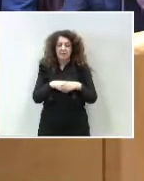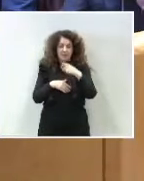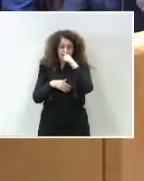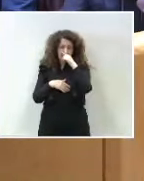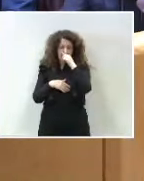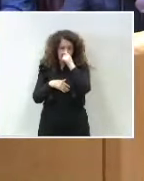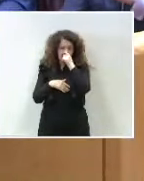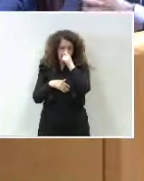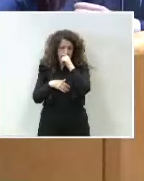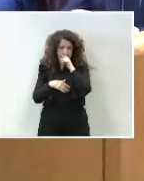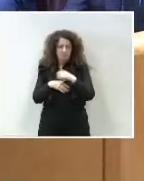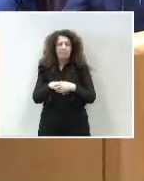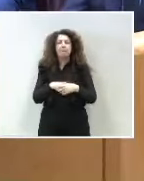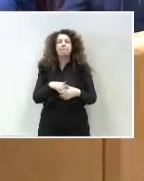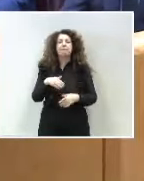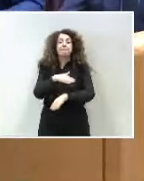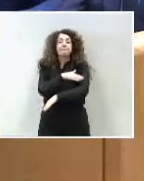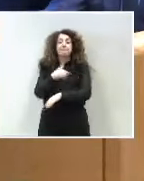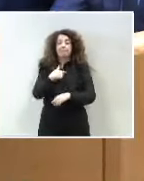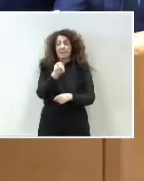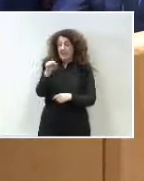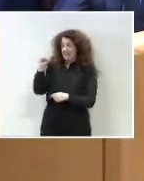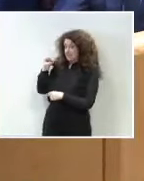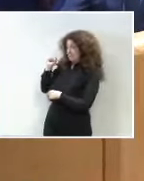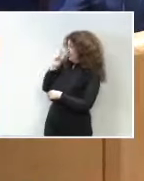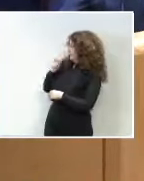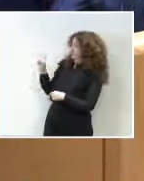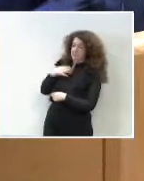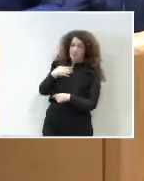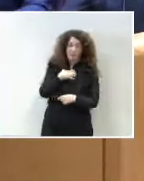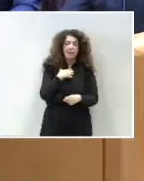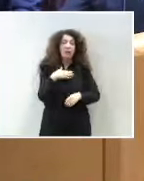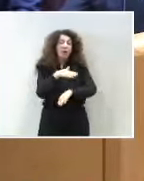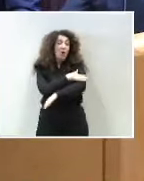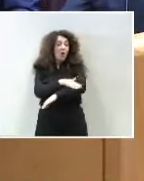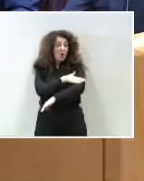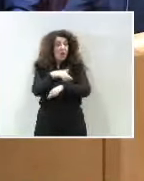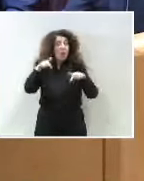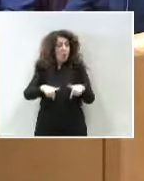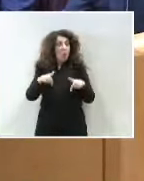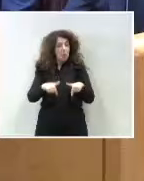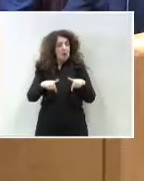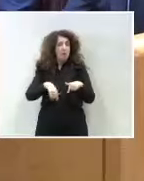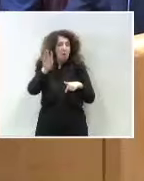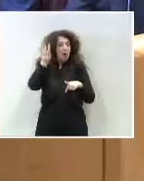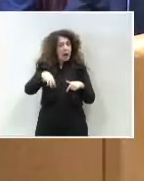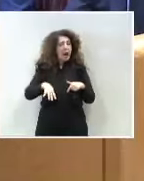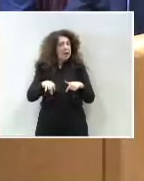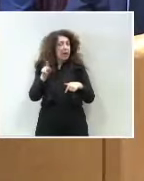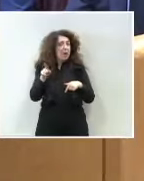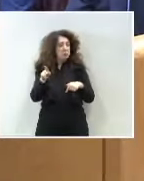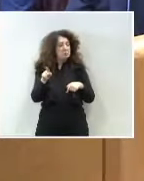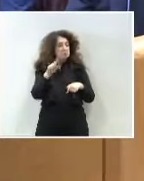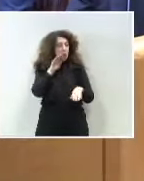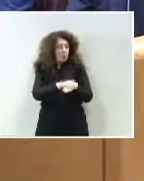respondo a su pregunta. Yo creo que este Gobierno, señoría, sí está cumpliendo con Cataluña y lo estamos haciendo con diálogo,